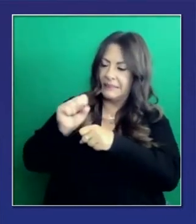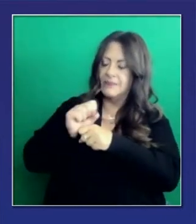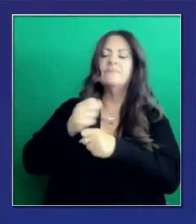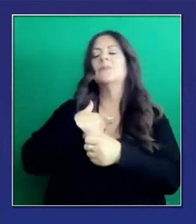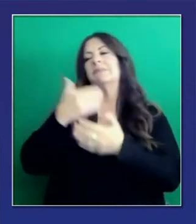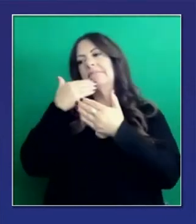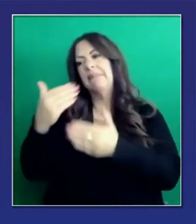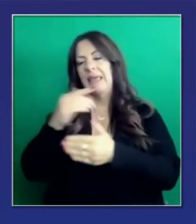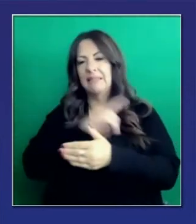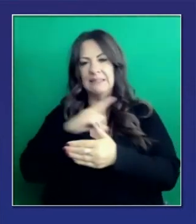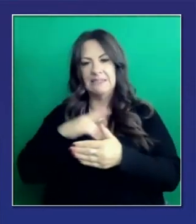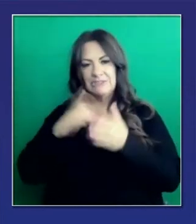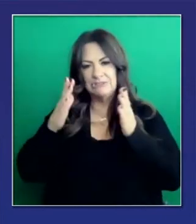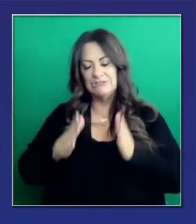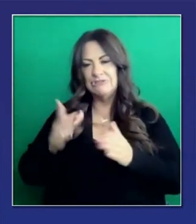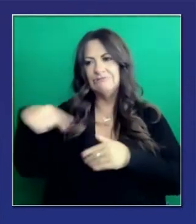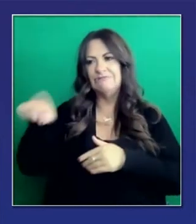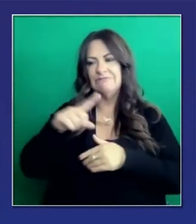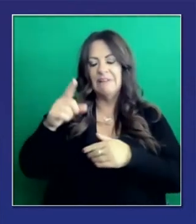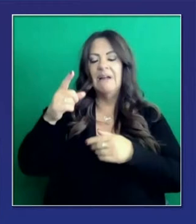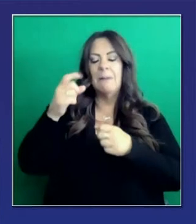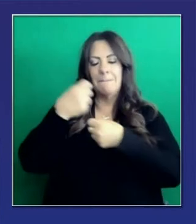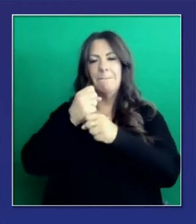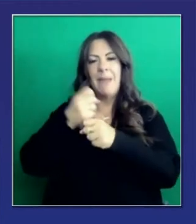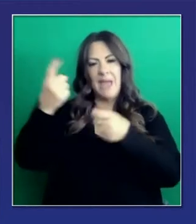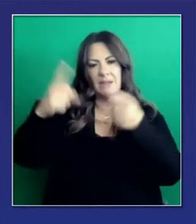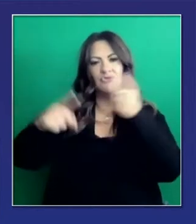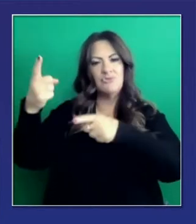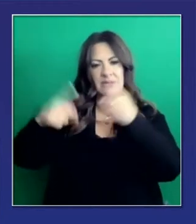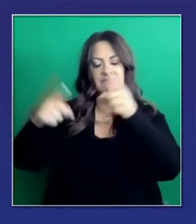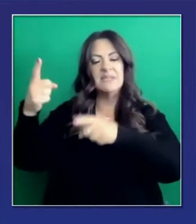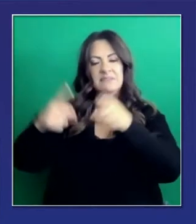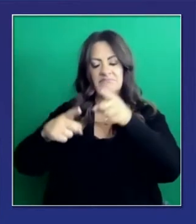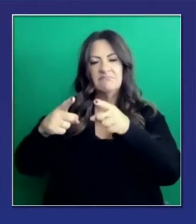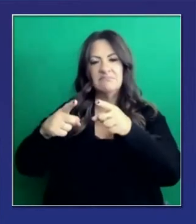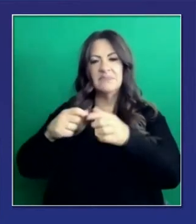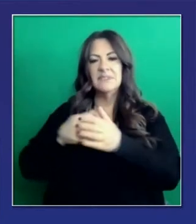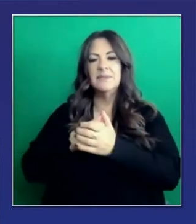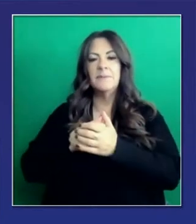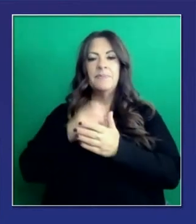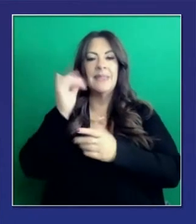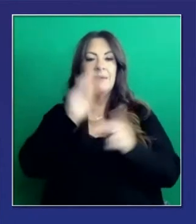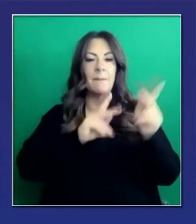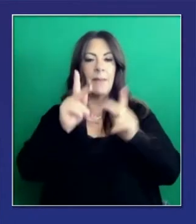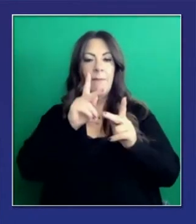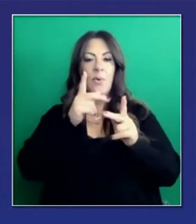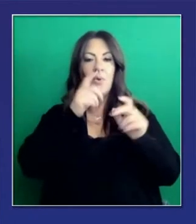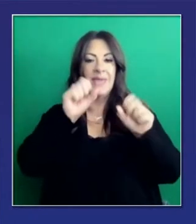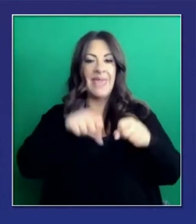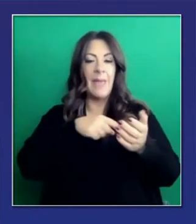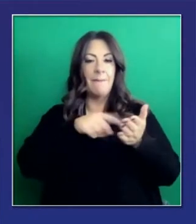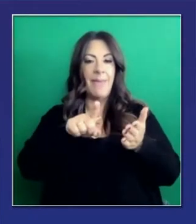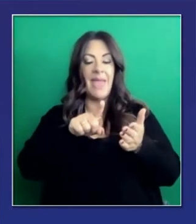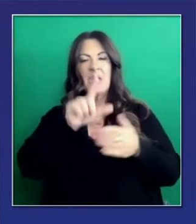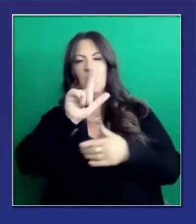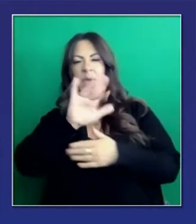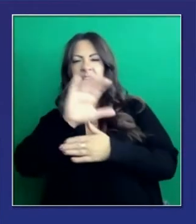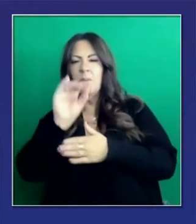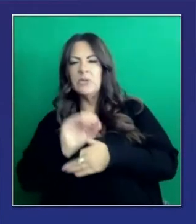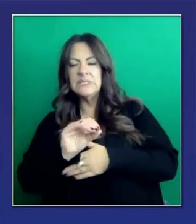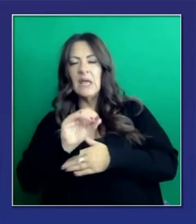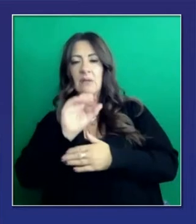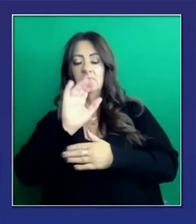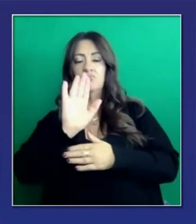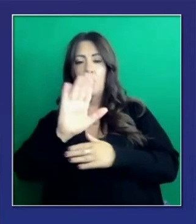líderes por un trabajo bien hecho. La gente seguirá con el 25% de alquiler hasta el 30 de junio.